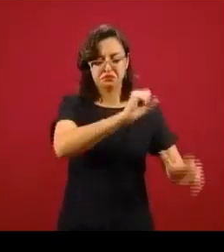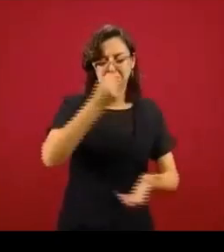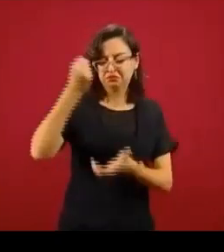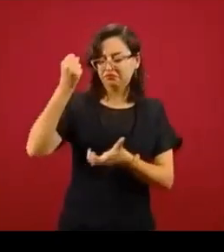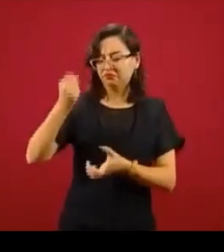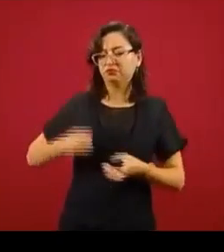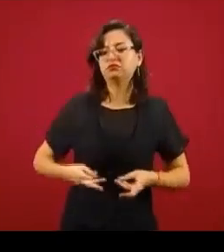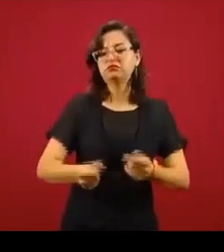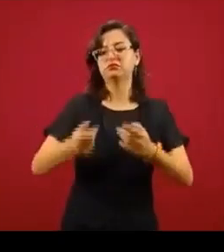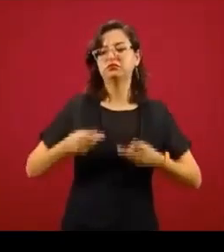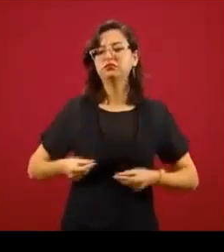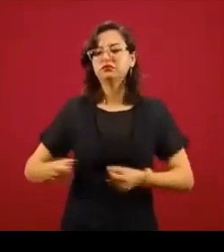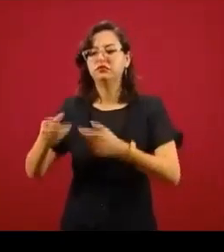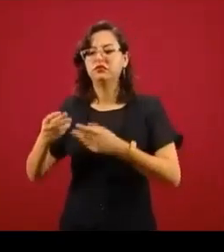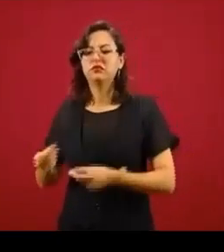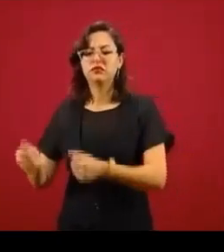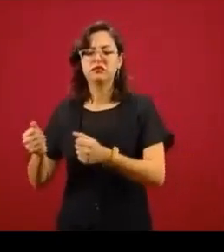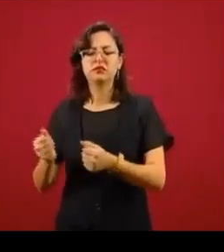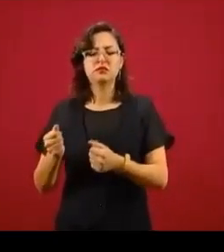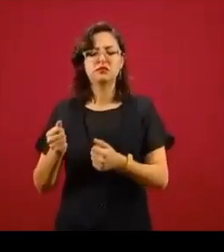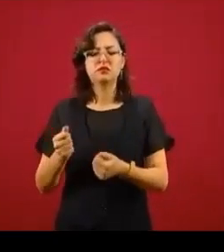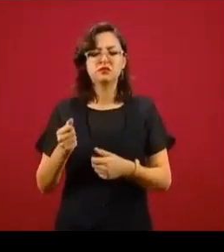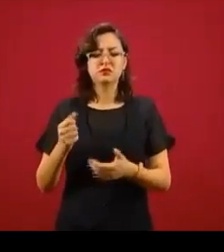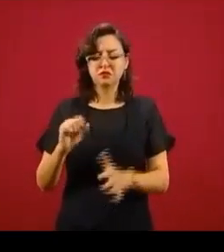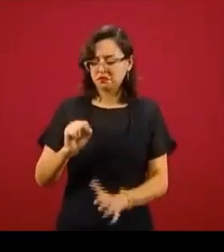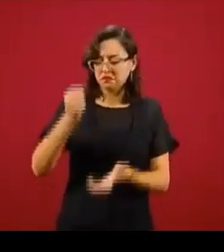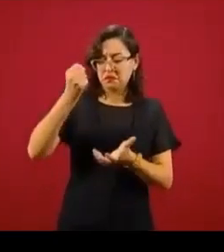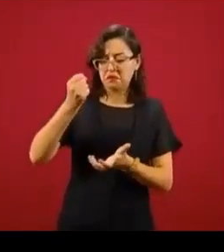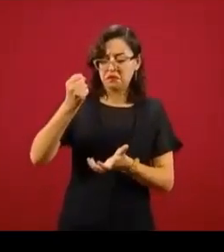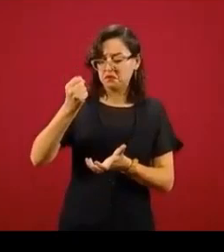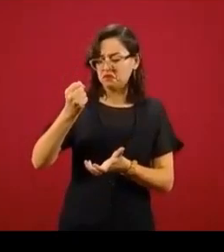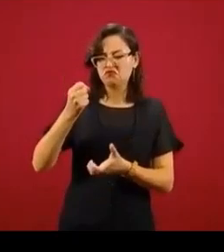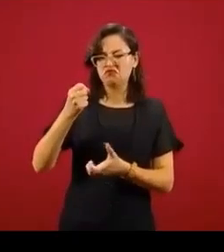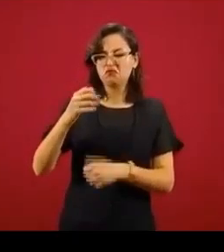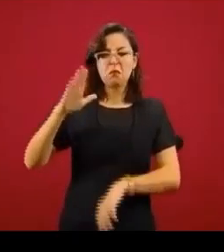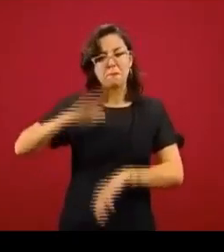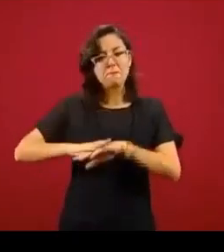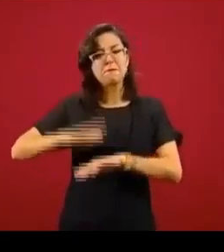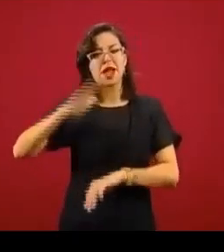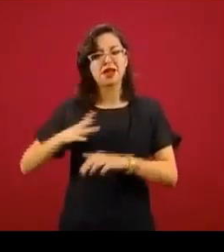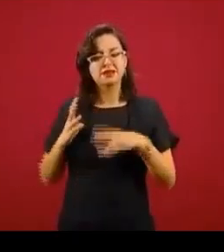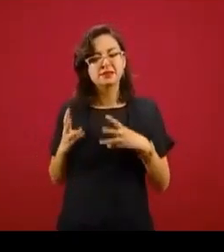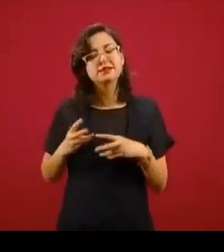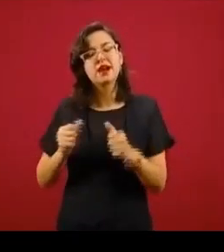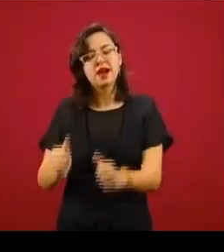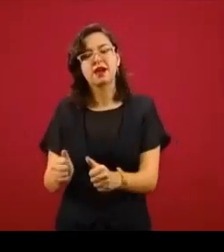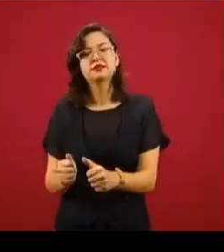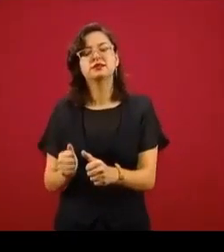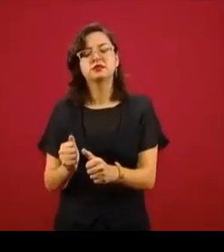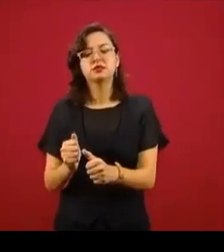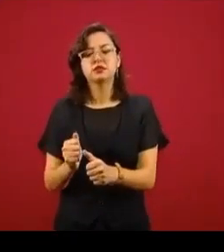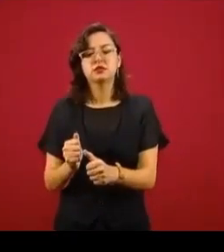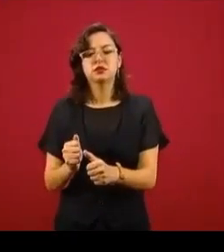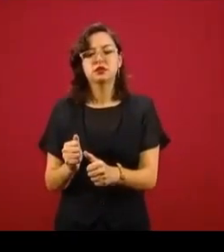Gastaba más de lo autorizado,